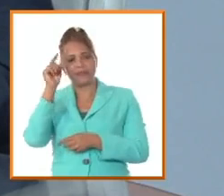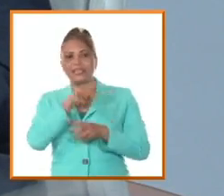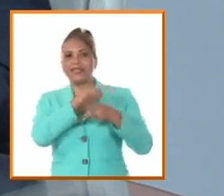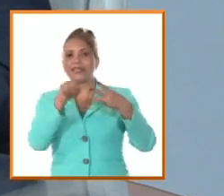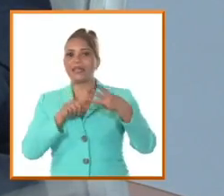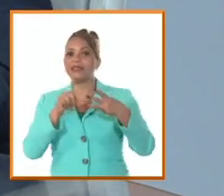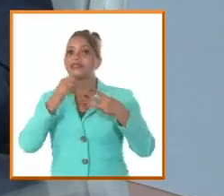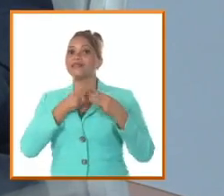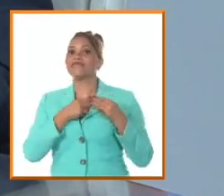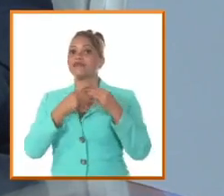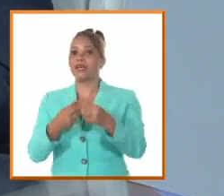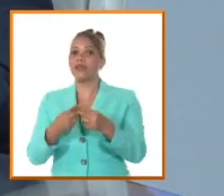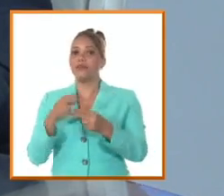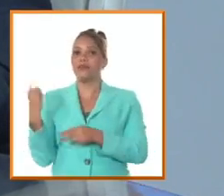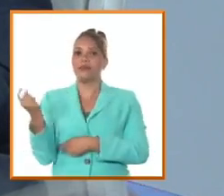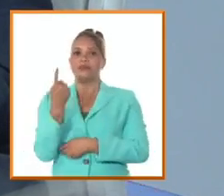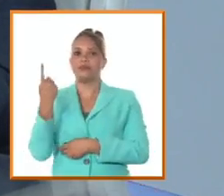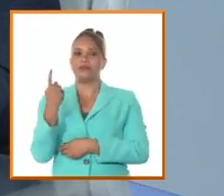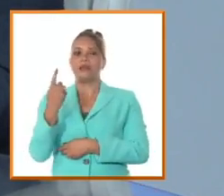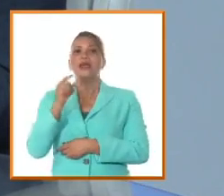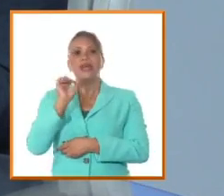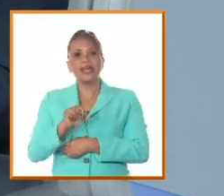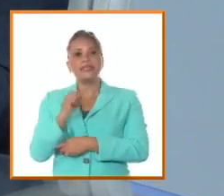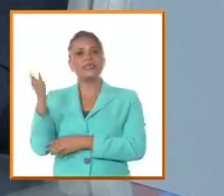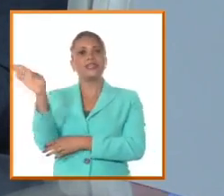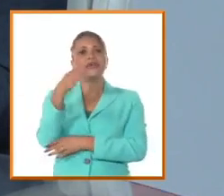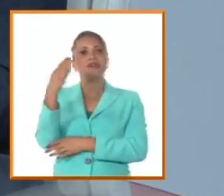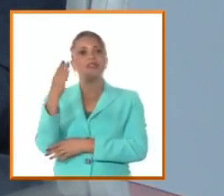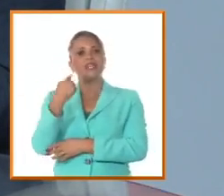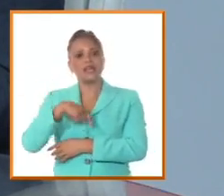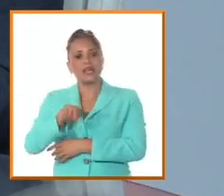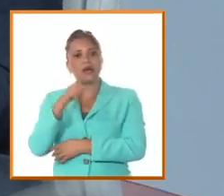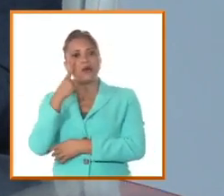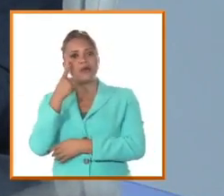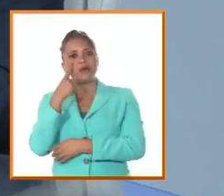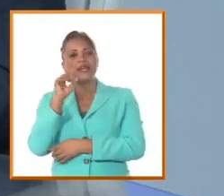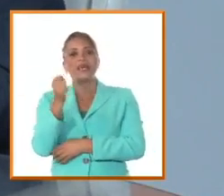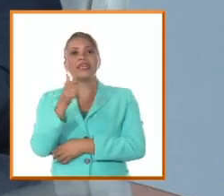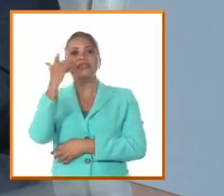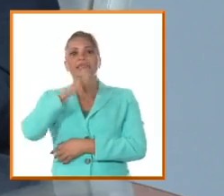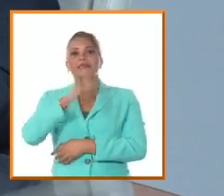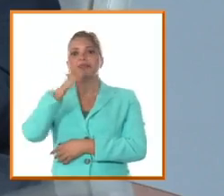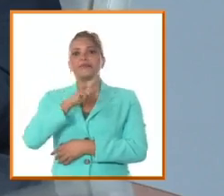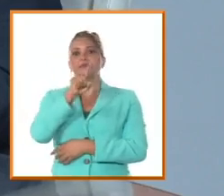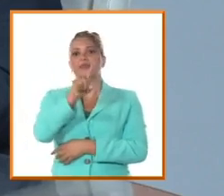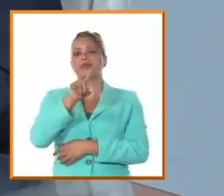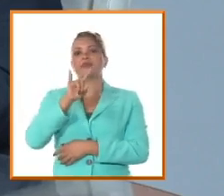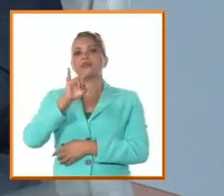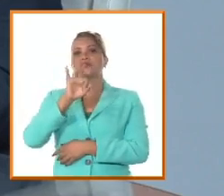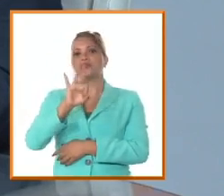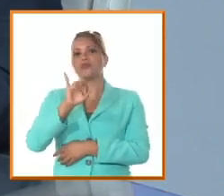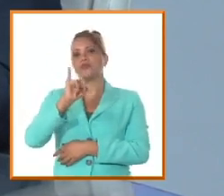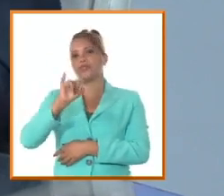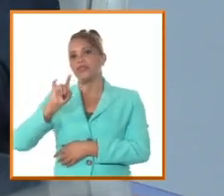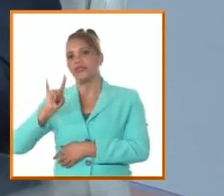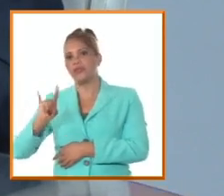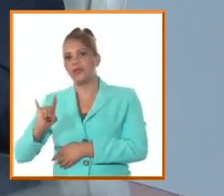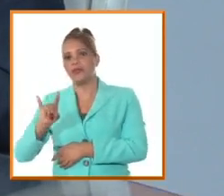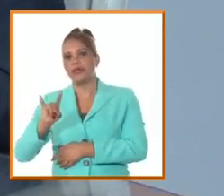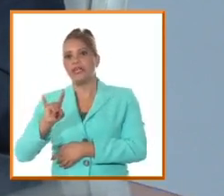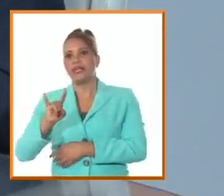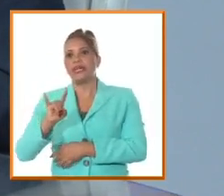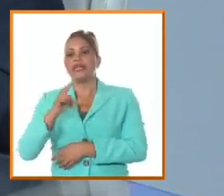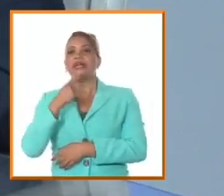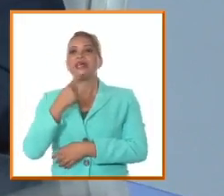y va a ser la bandera que va a salir en el 10 de abril de 1869 en la